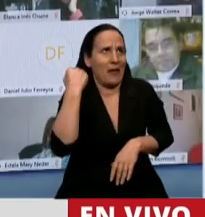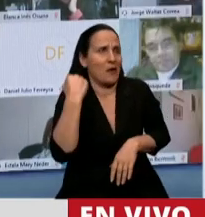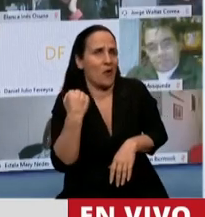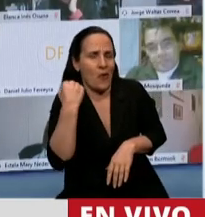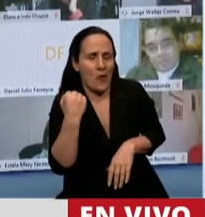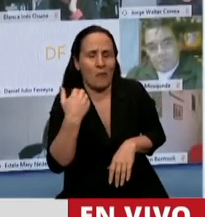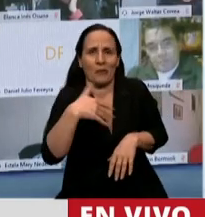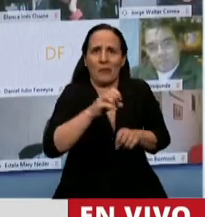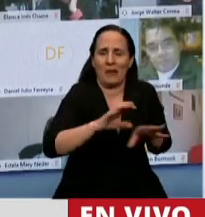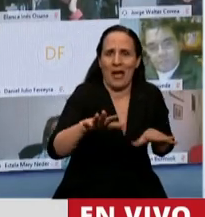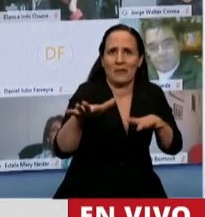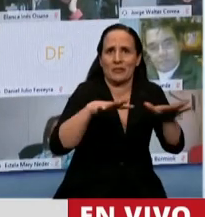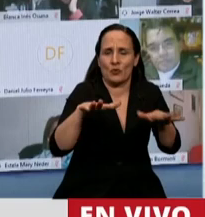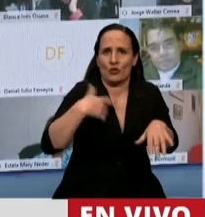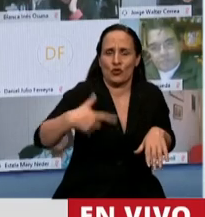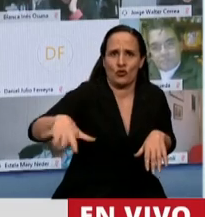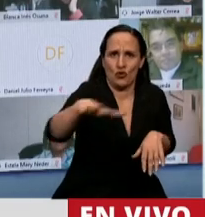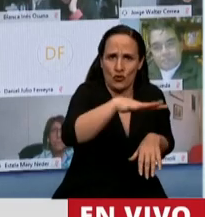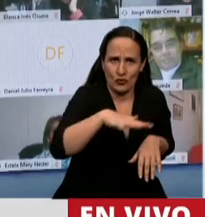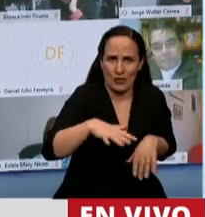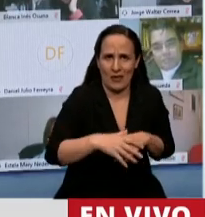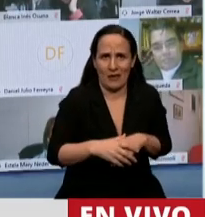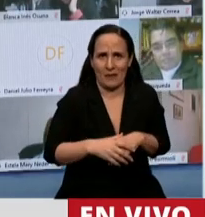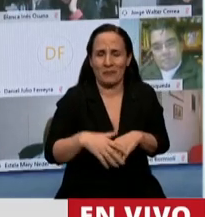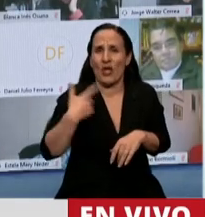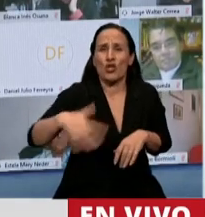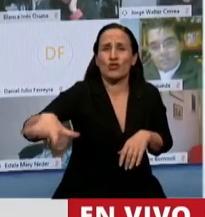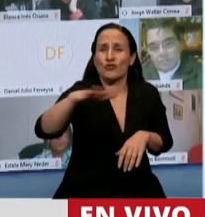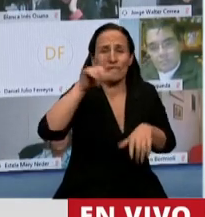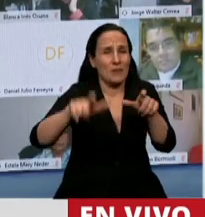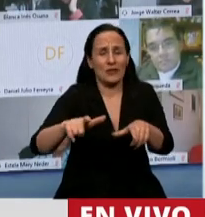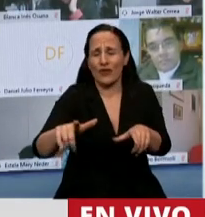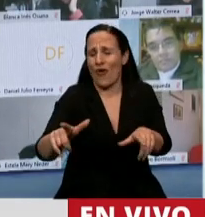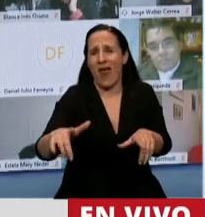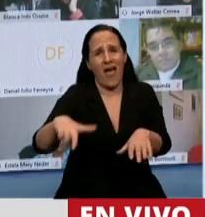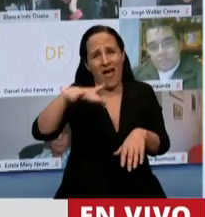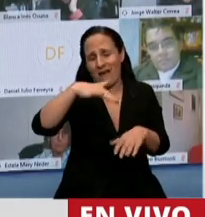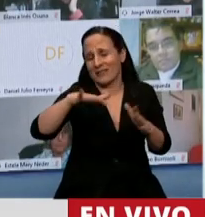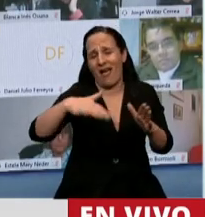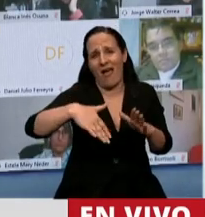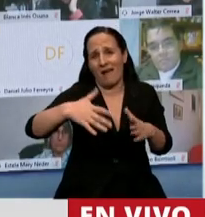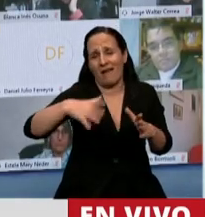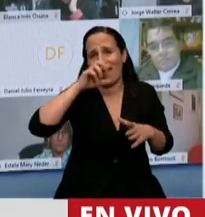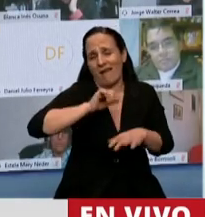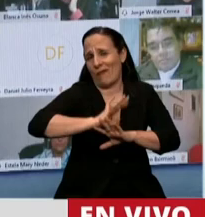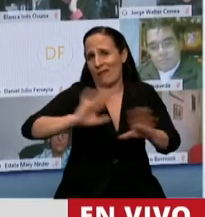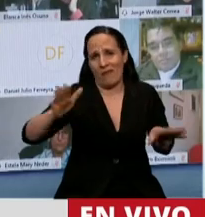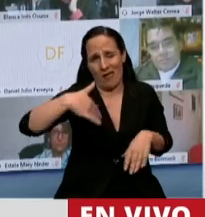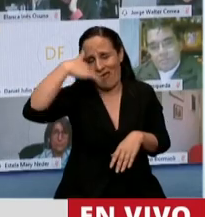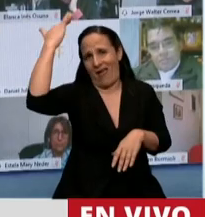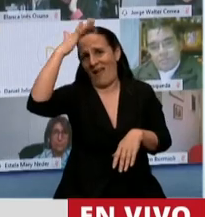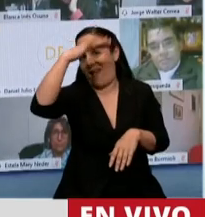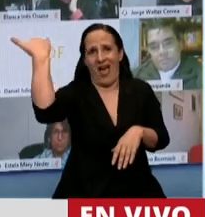en una sociedad que ha dado claras señales de hartazgo? Fíjense si no hay señales de hartazgo que